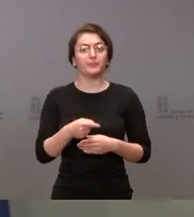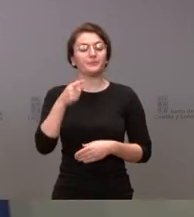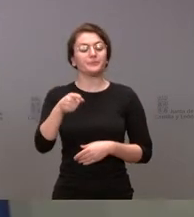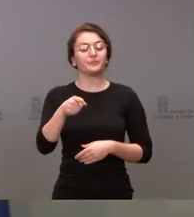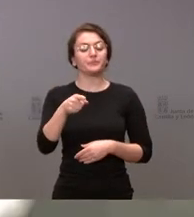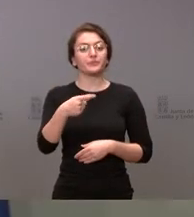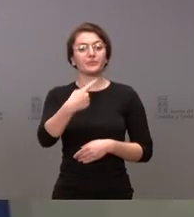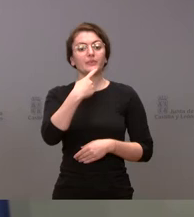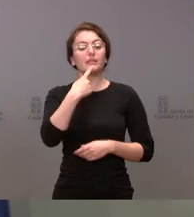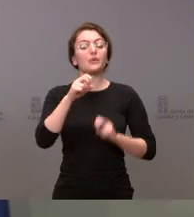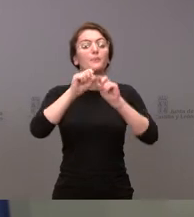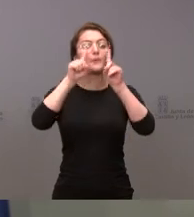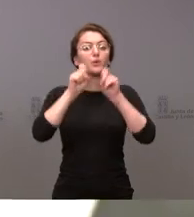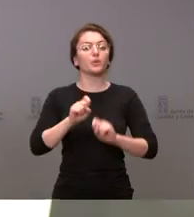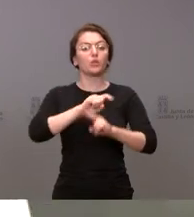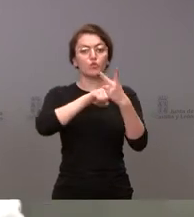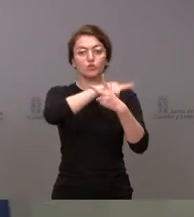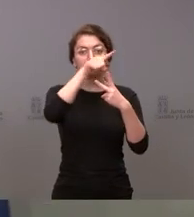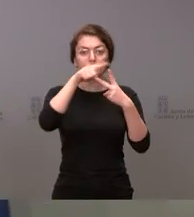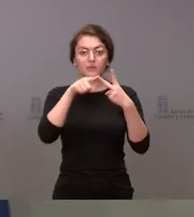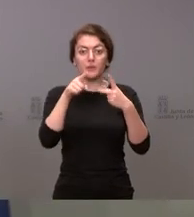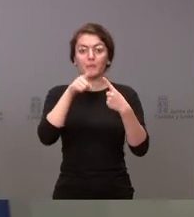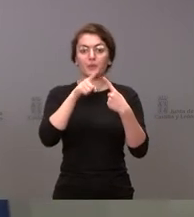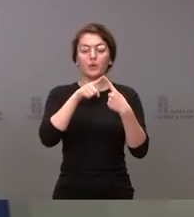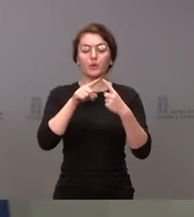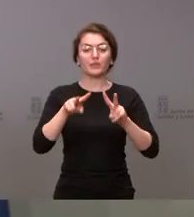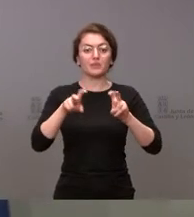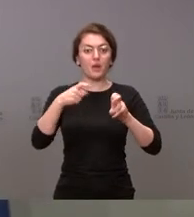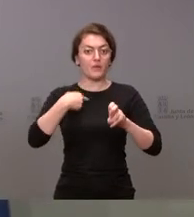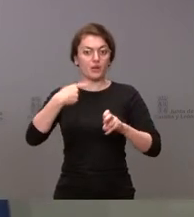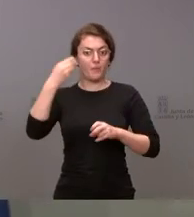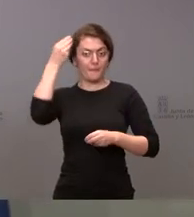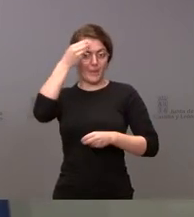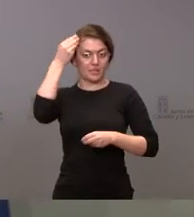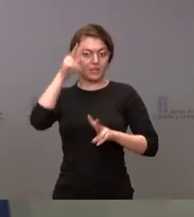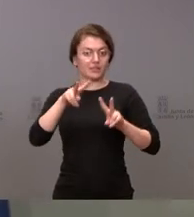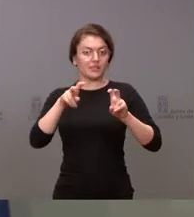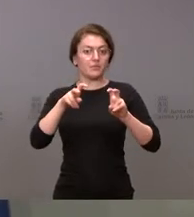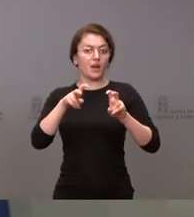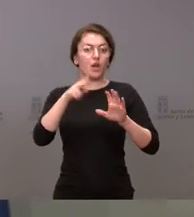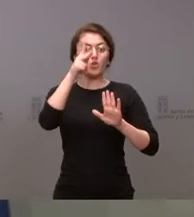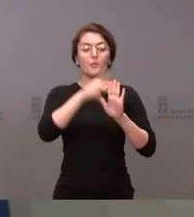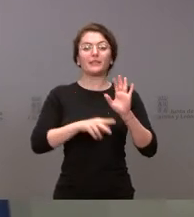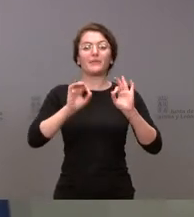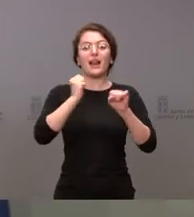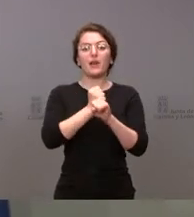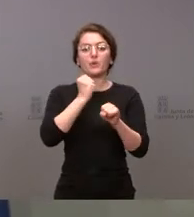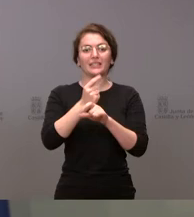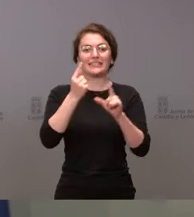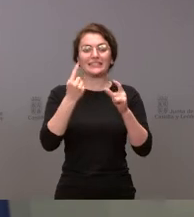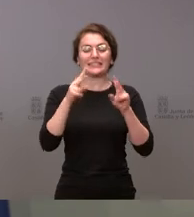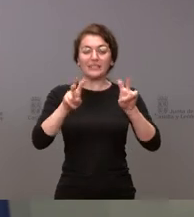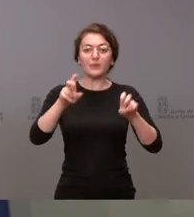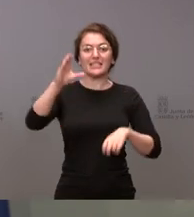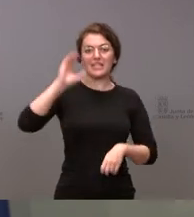dos cuestiones. En primer lugar, la opinión que tenemos sobre la normativa laboral, sobre el salario mínimo. Nosotros, en relación con el